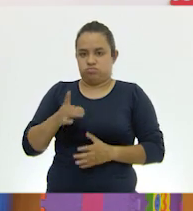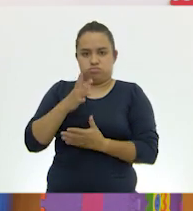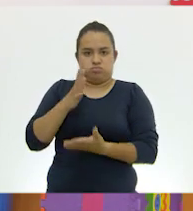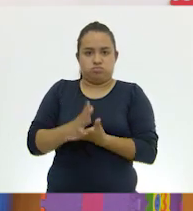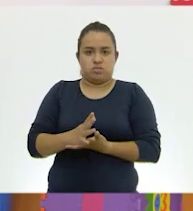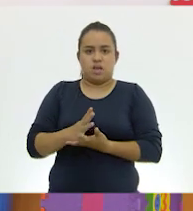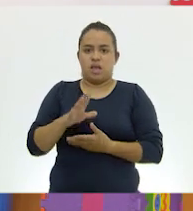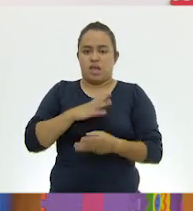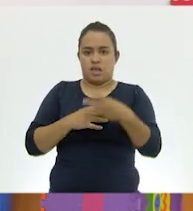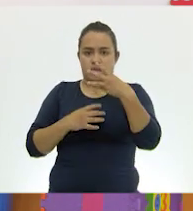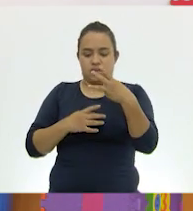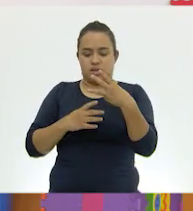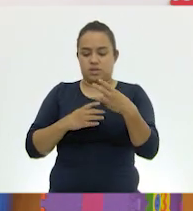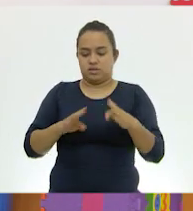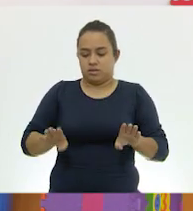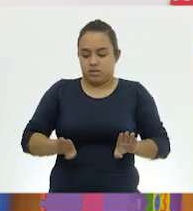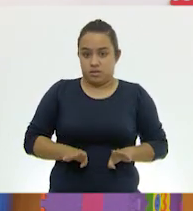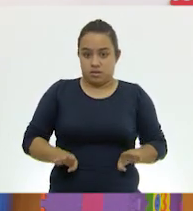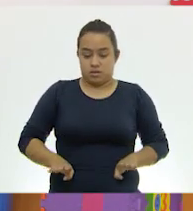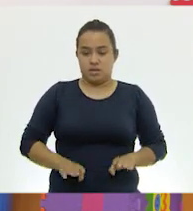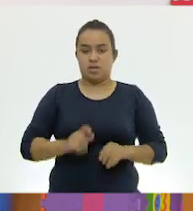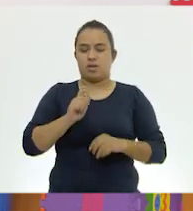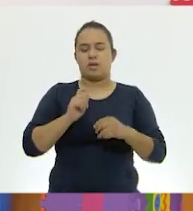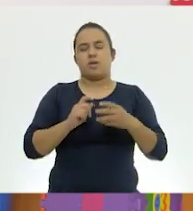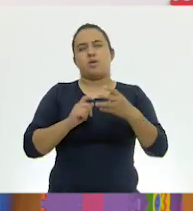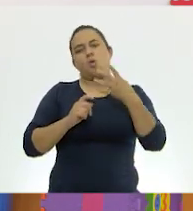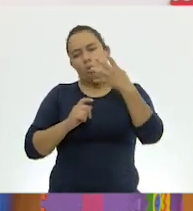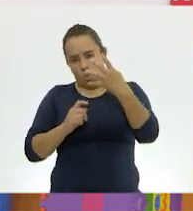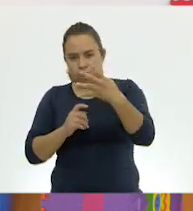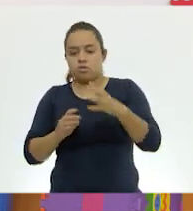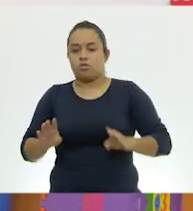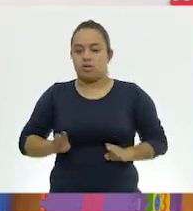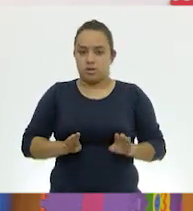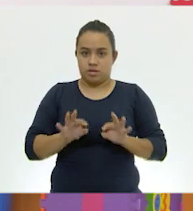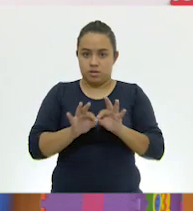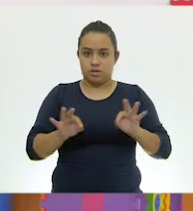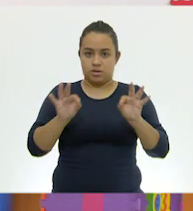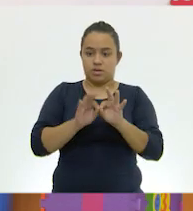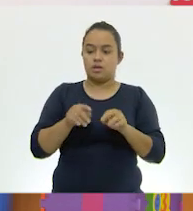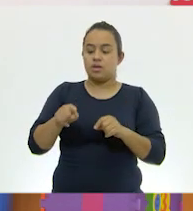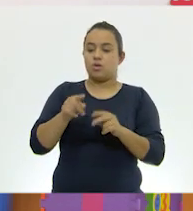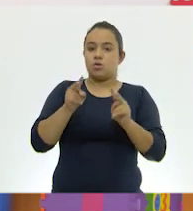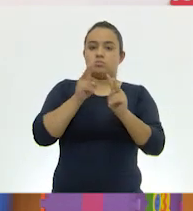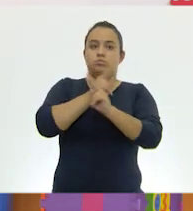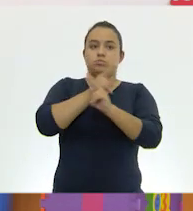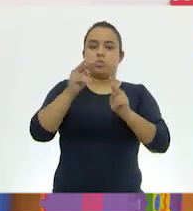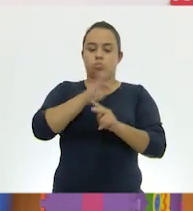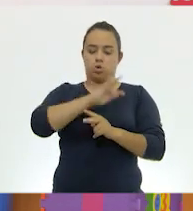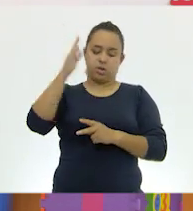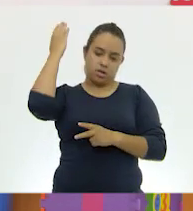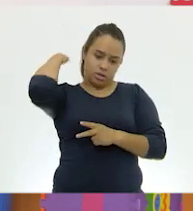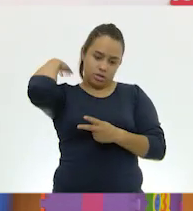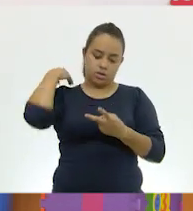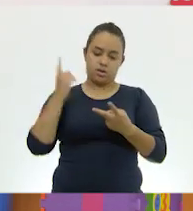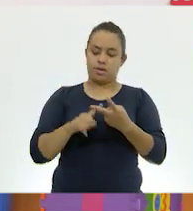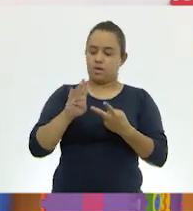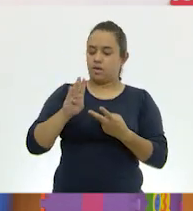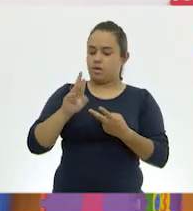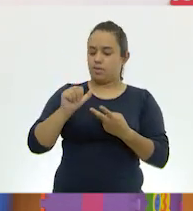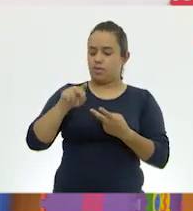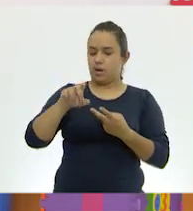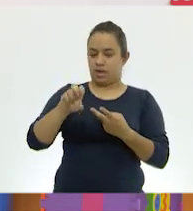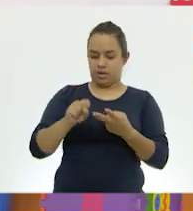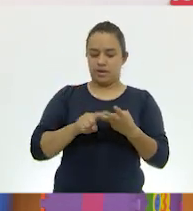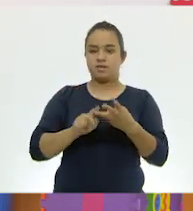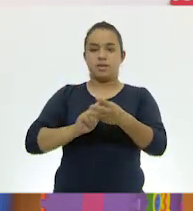presenta tres características muy importantes, bueno, cuatro, con esta característica que pueden respirar por pulmones, por branquias y por la piel,